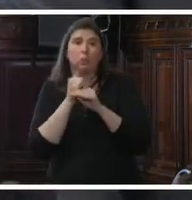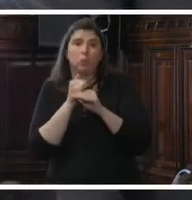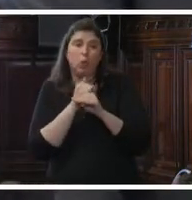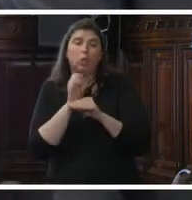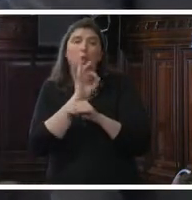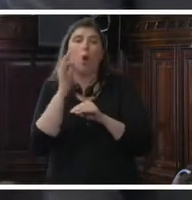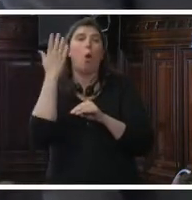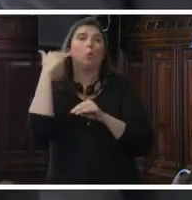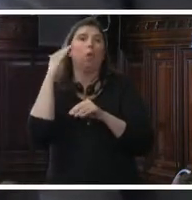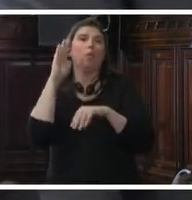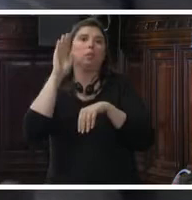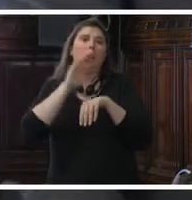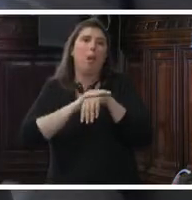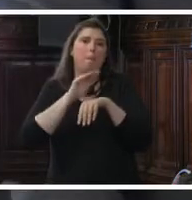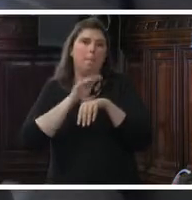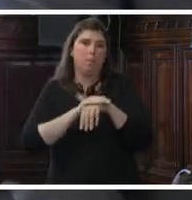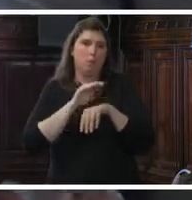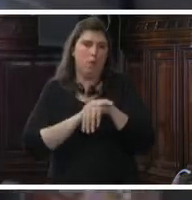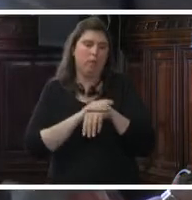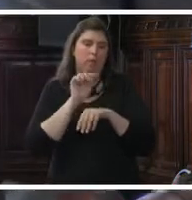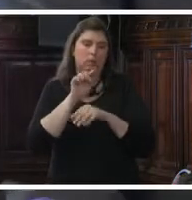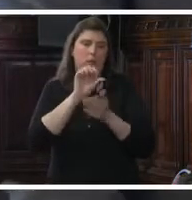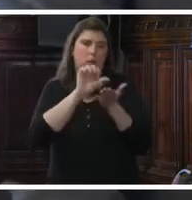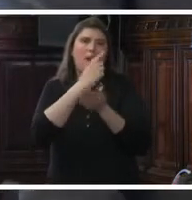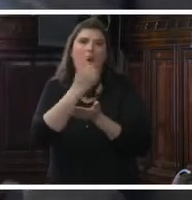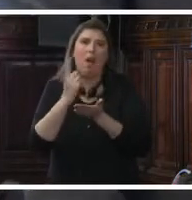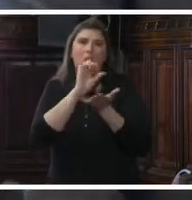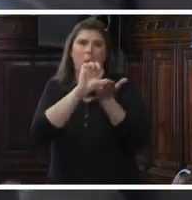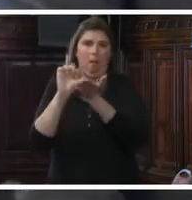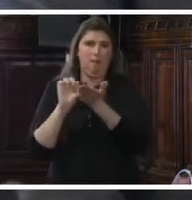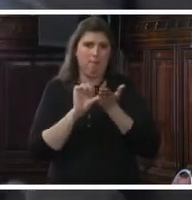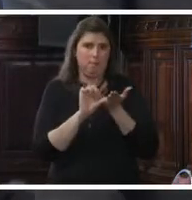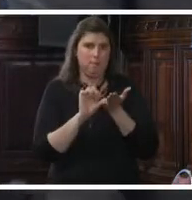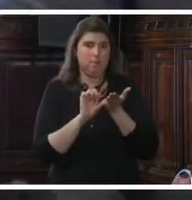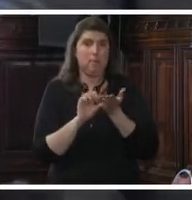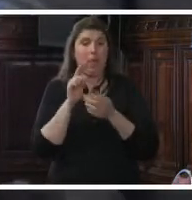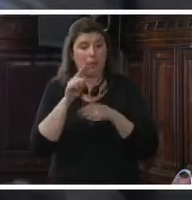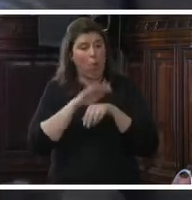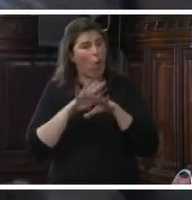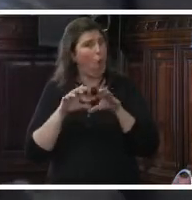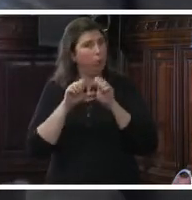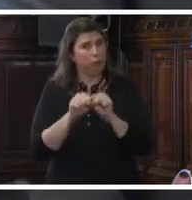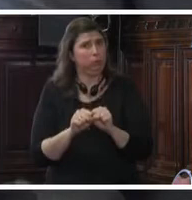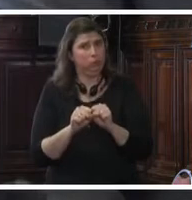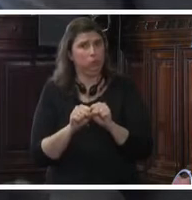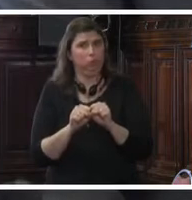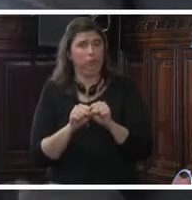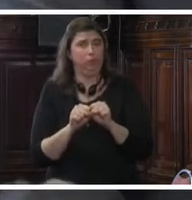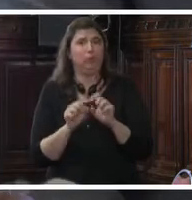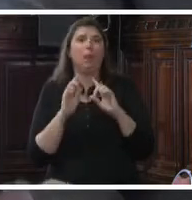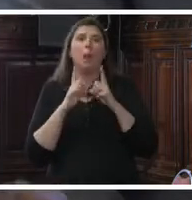autoridades responsables en los países. Yo creo que es un compromiso que tenemos también